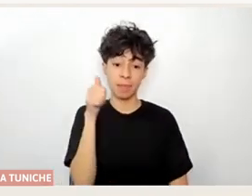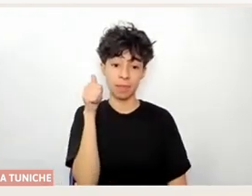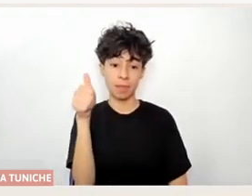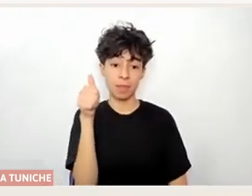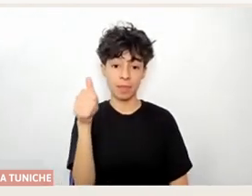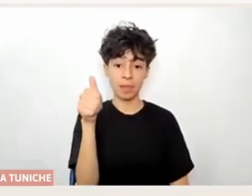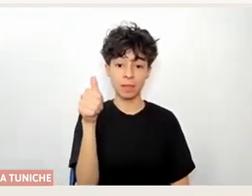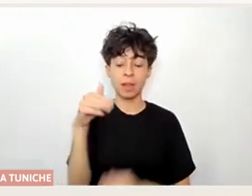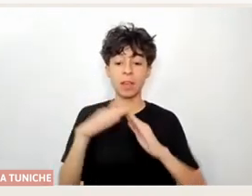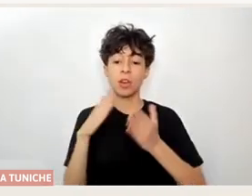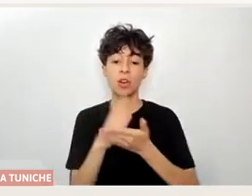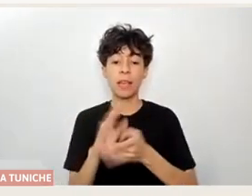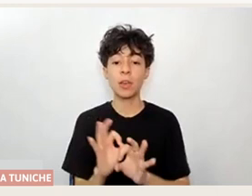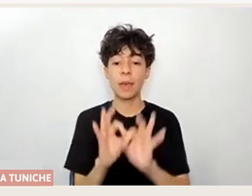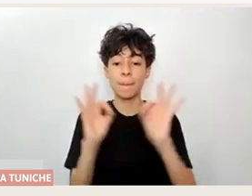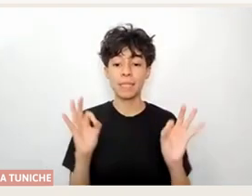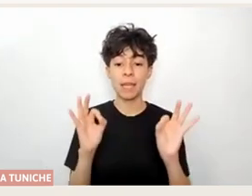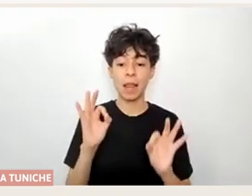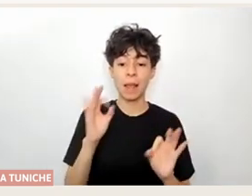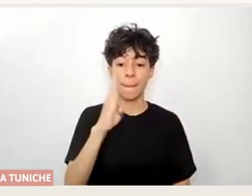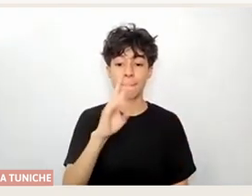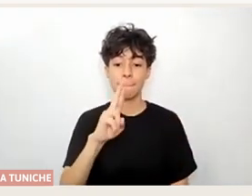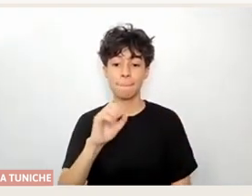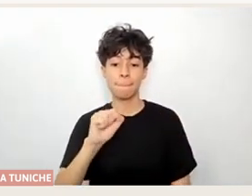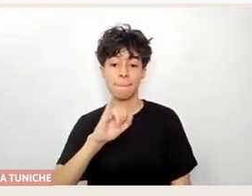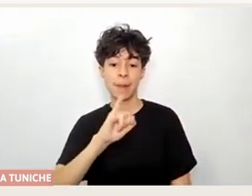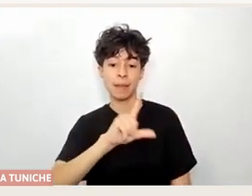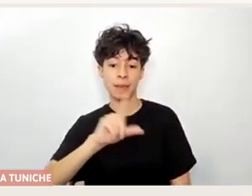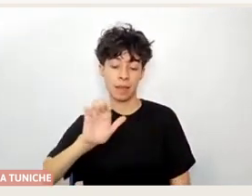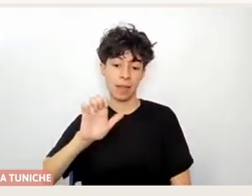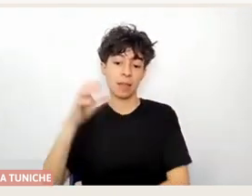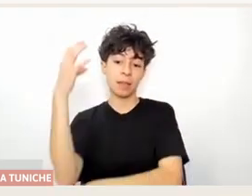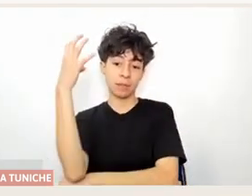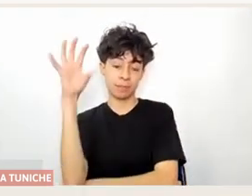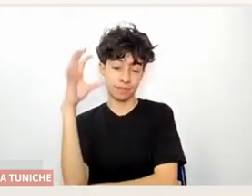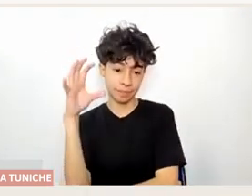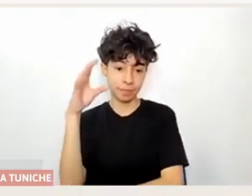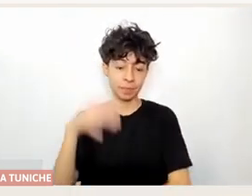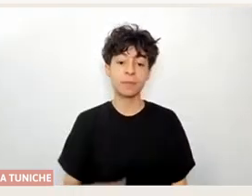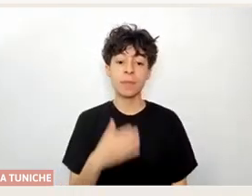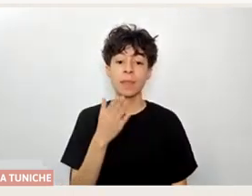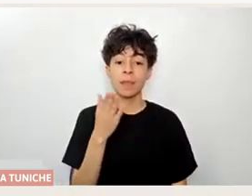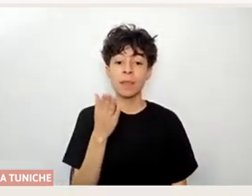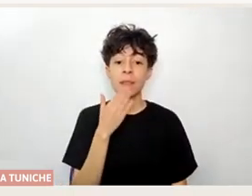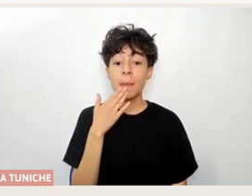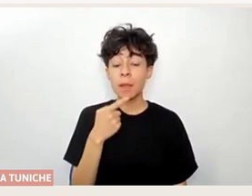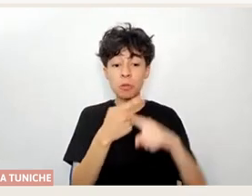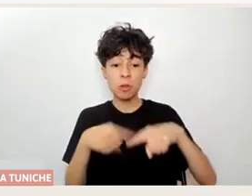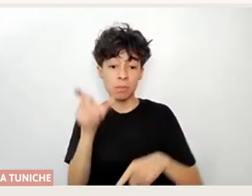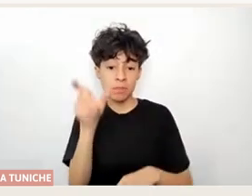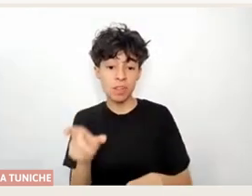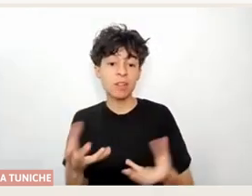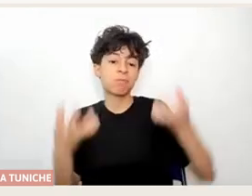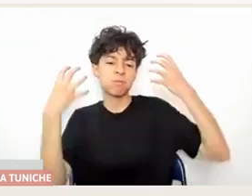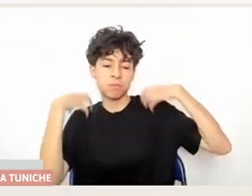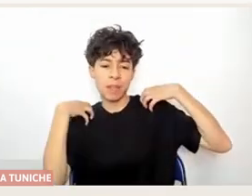de Extraire de la Serena. También hay Moisés García, realizador audiovisual del Laboratorio de lo Invisible de